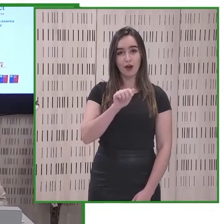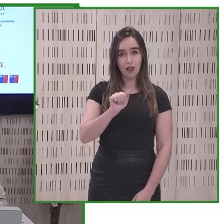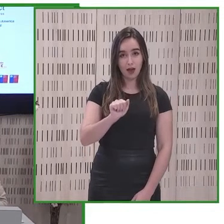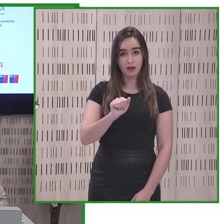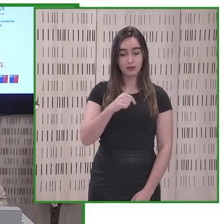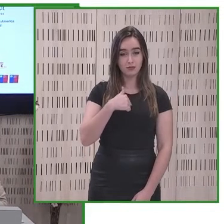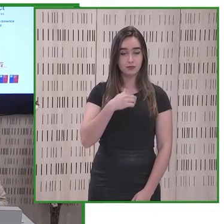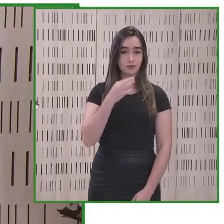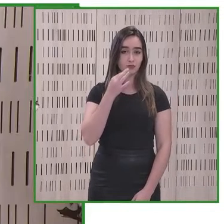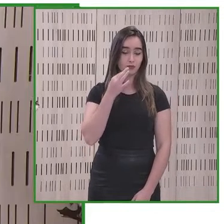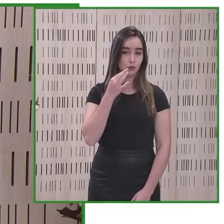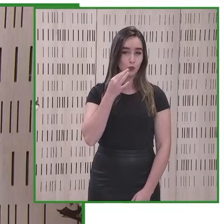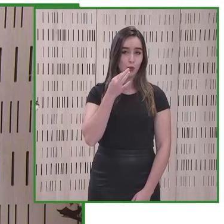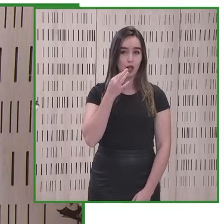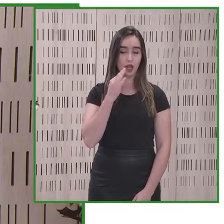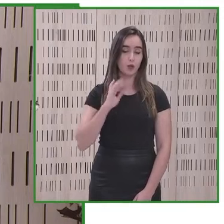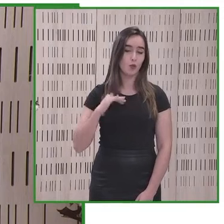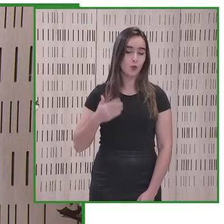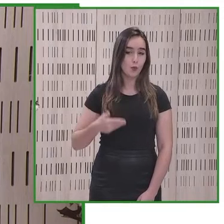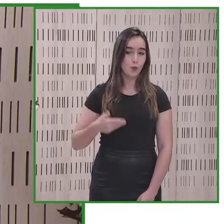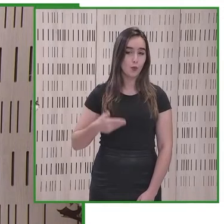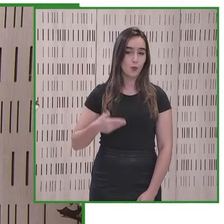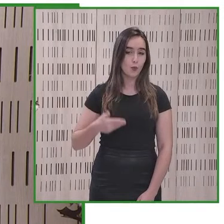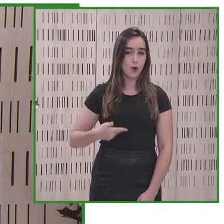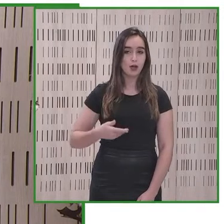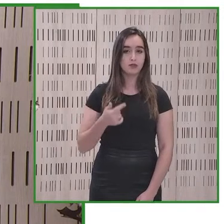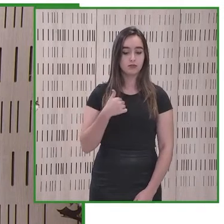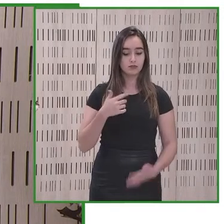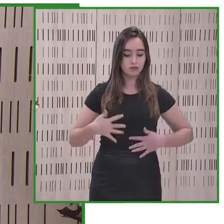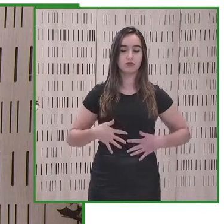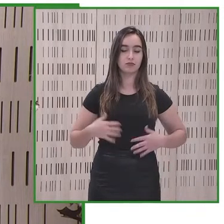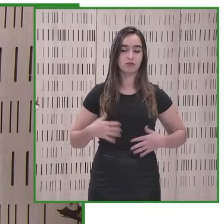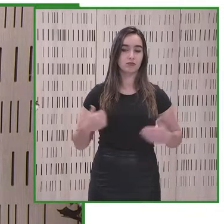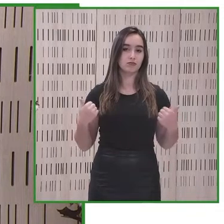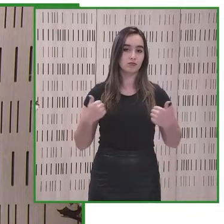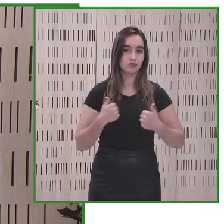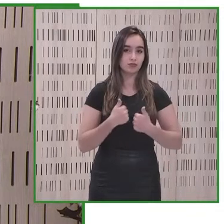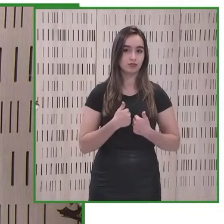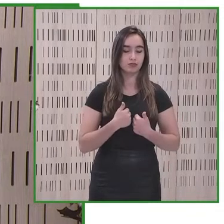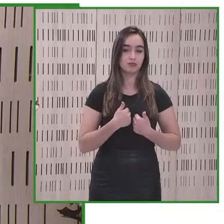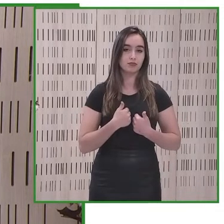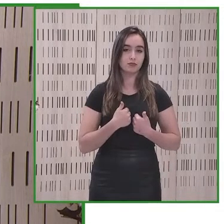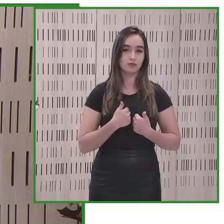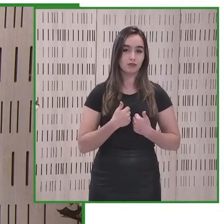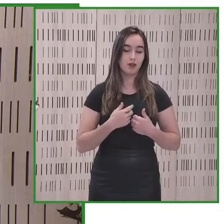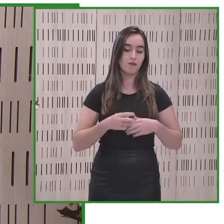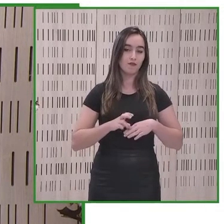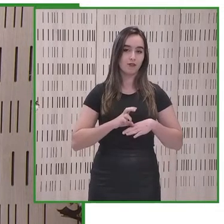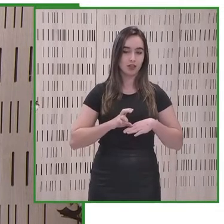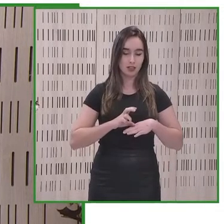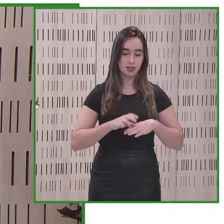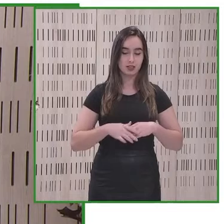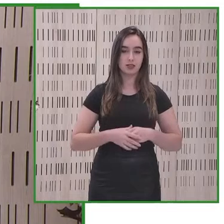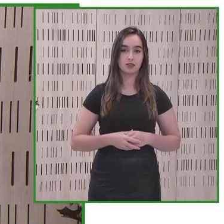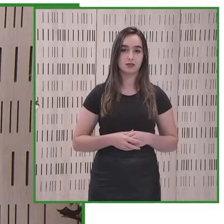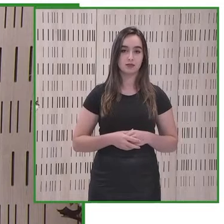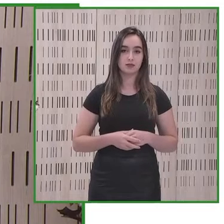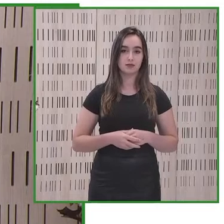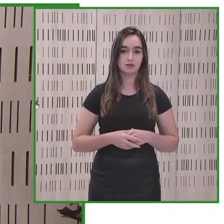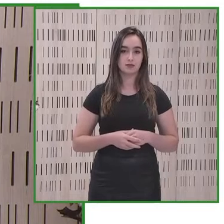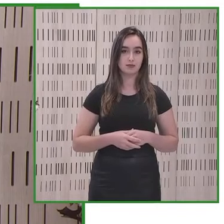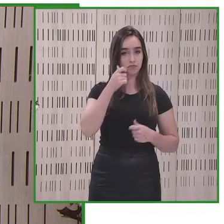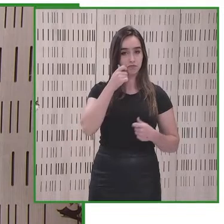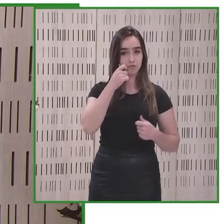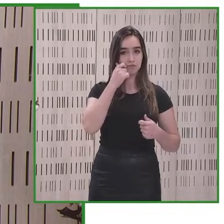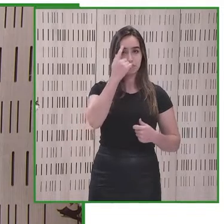mujer que hoy día estoy vistiendo un no torpe de tezclara y de